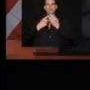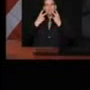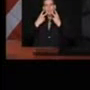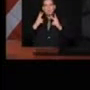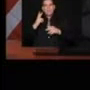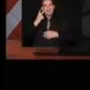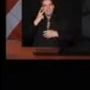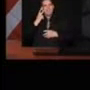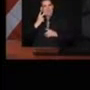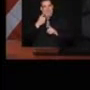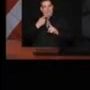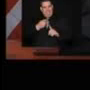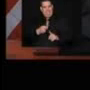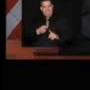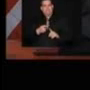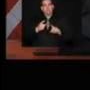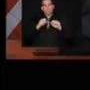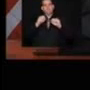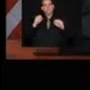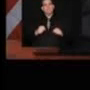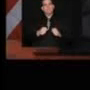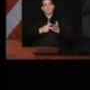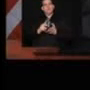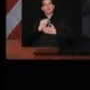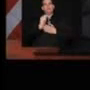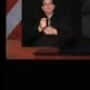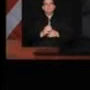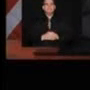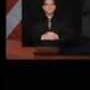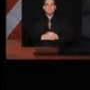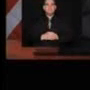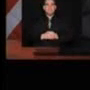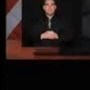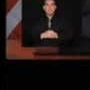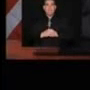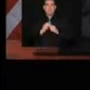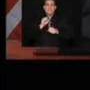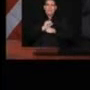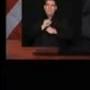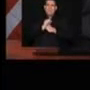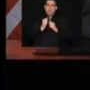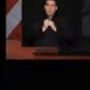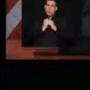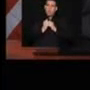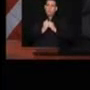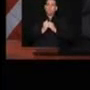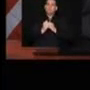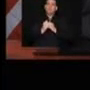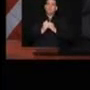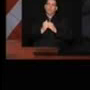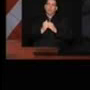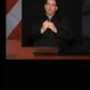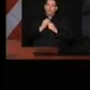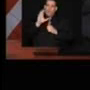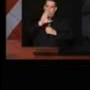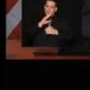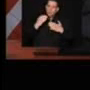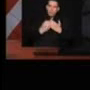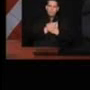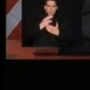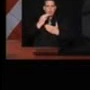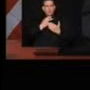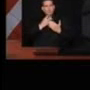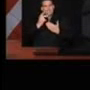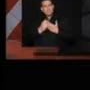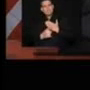nuestro sistema contributivo. Trabajemos juntos en función de un nuevo proyecto de país. Administrando